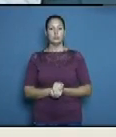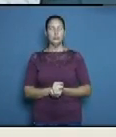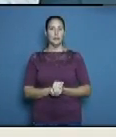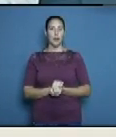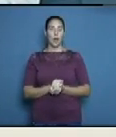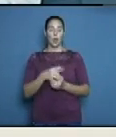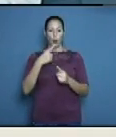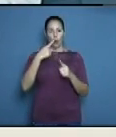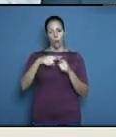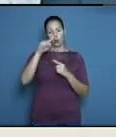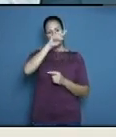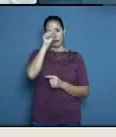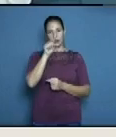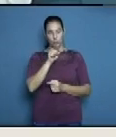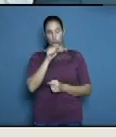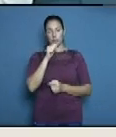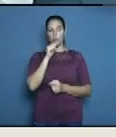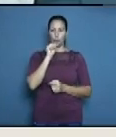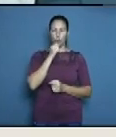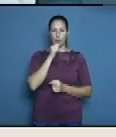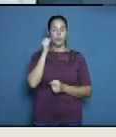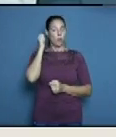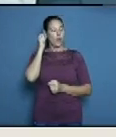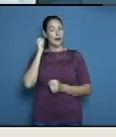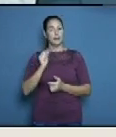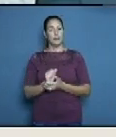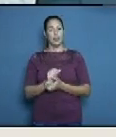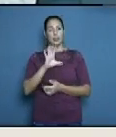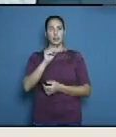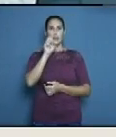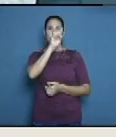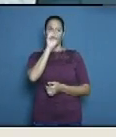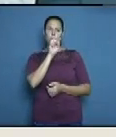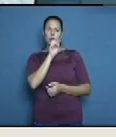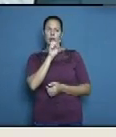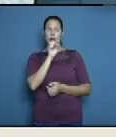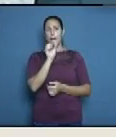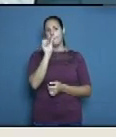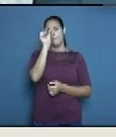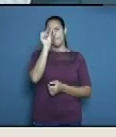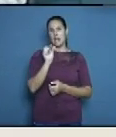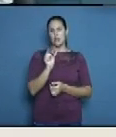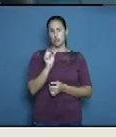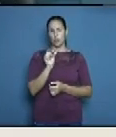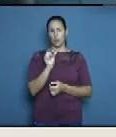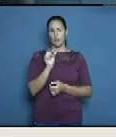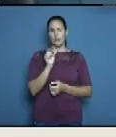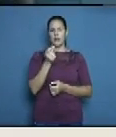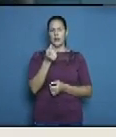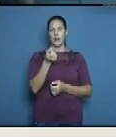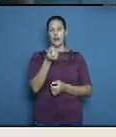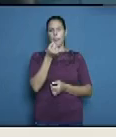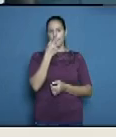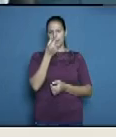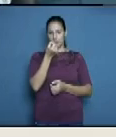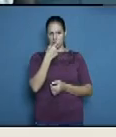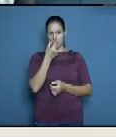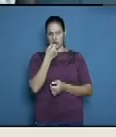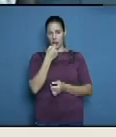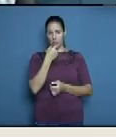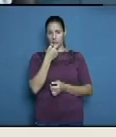nos dice que preguntarle a la doctora si un paciente que toma tamoxifeno ¿está bien? tamoxifeno